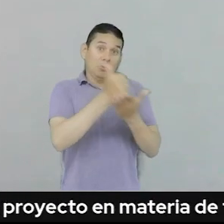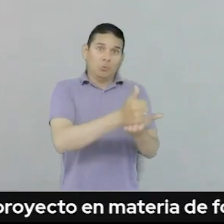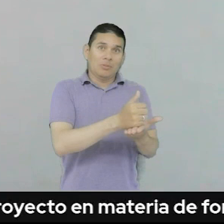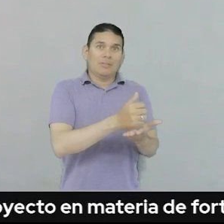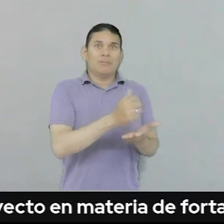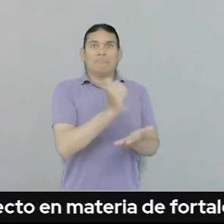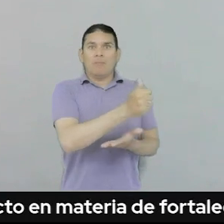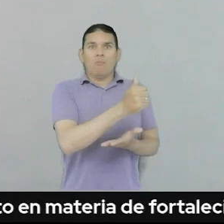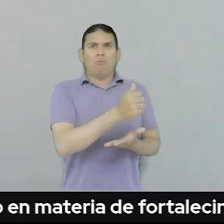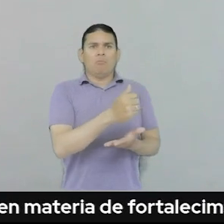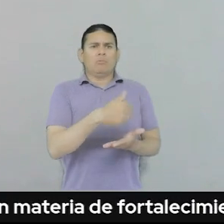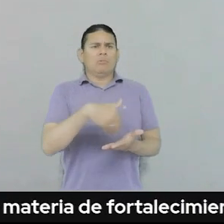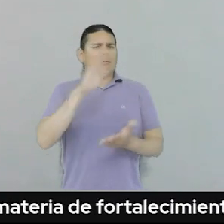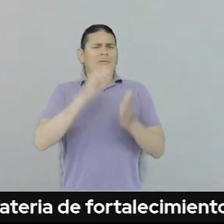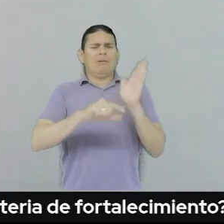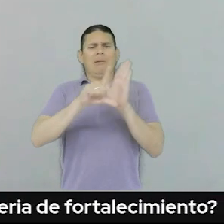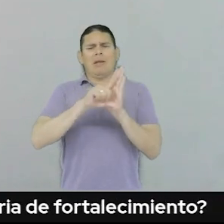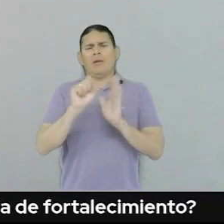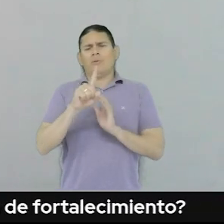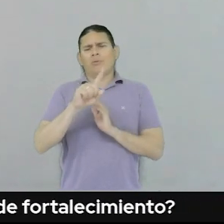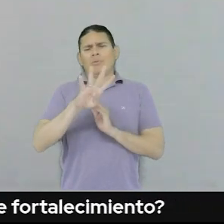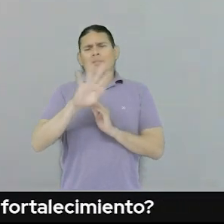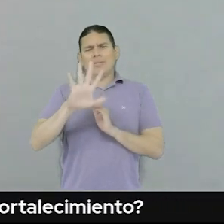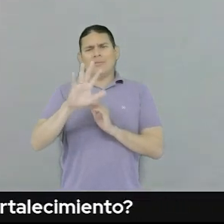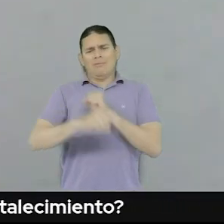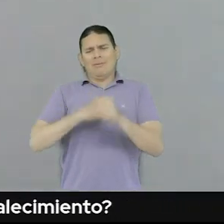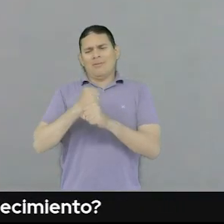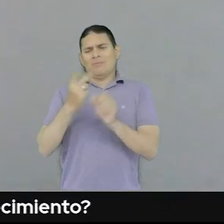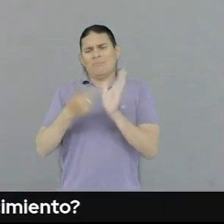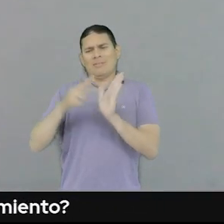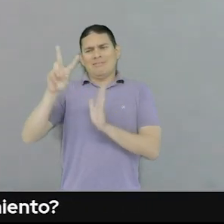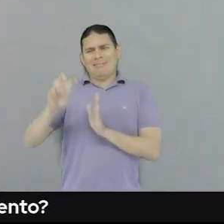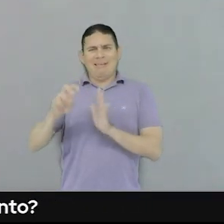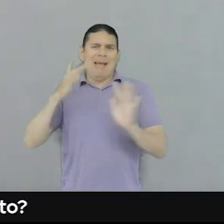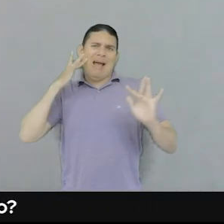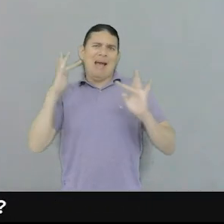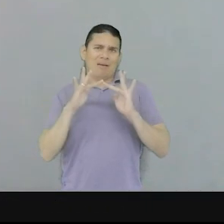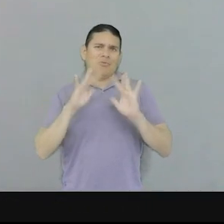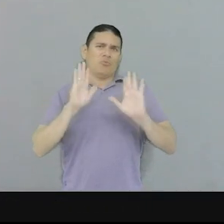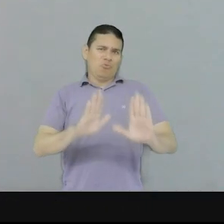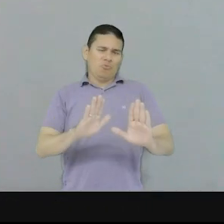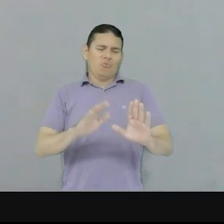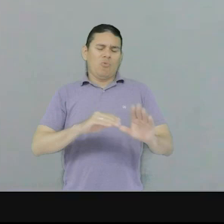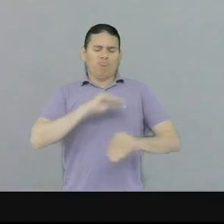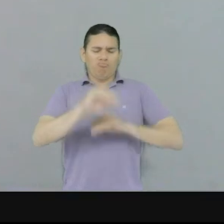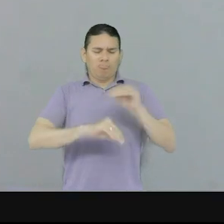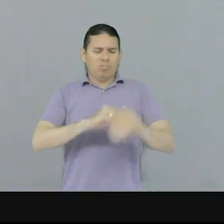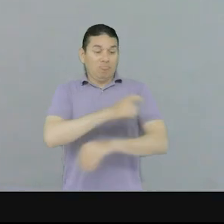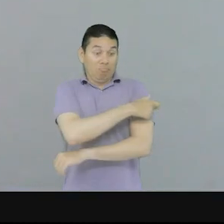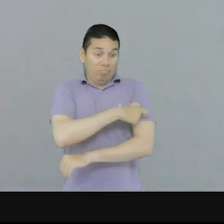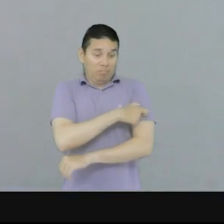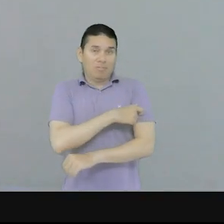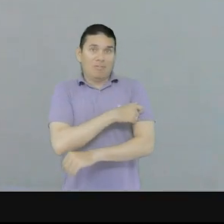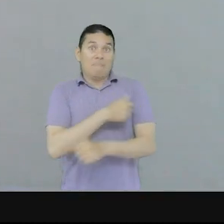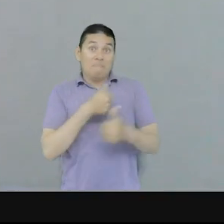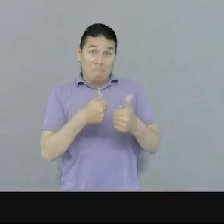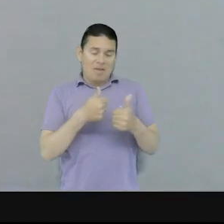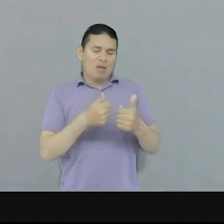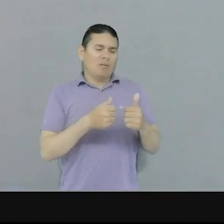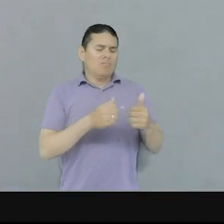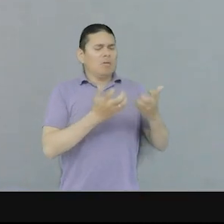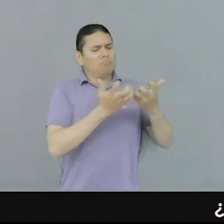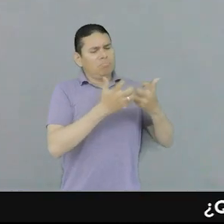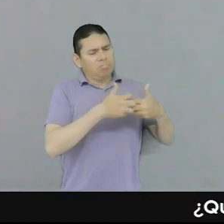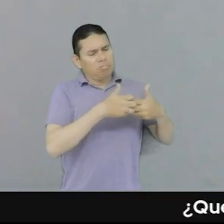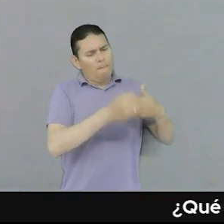no solo cumplir la Ley 1145 de 2007 frente a la conformación y el funcionamiento de sus comités, sino para que